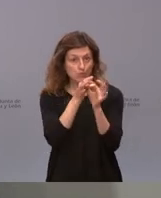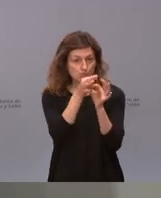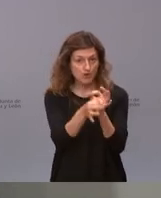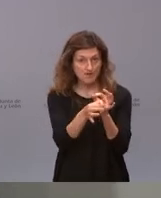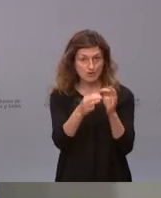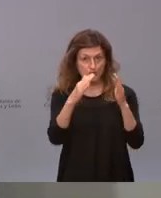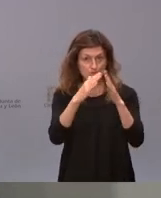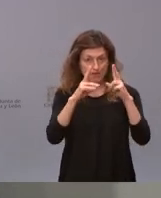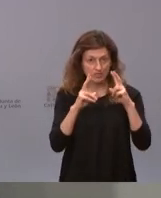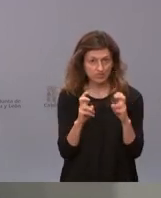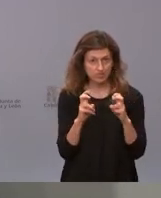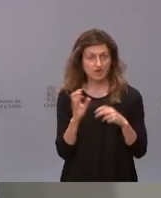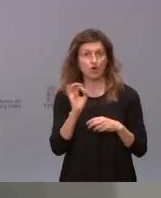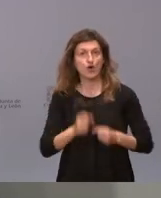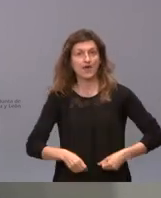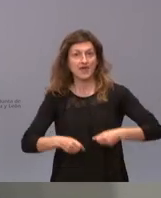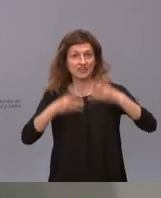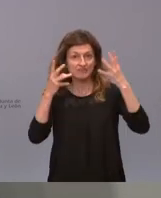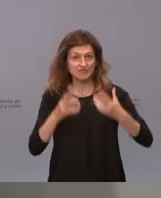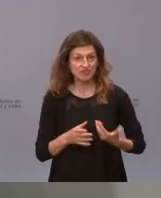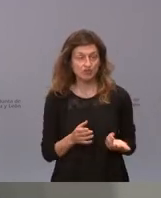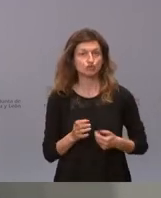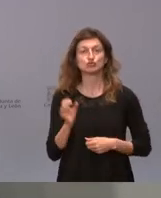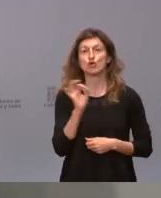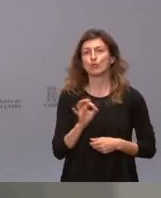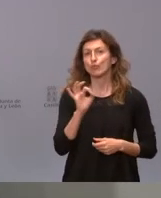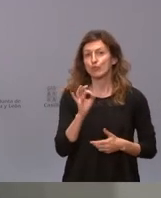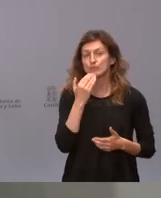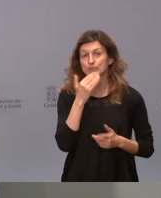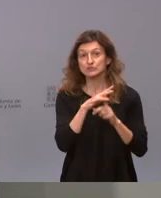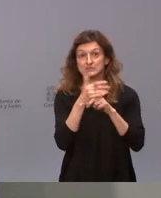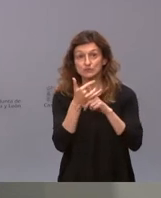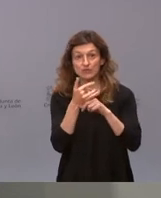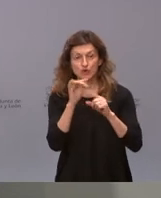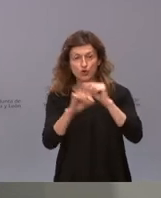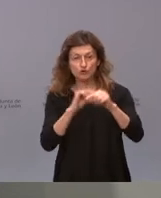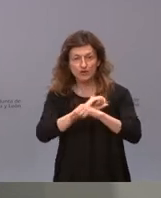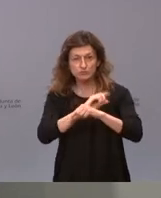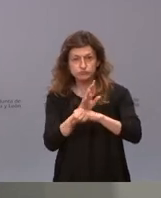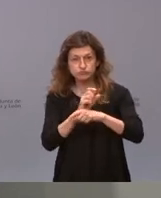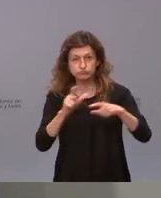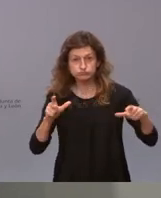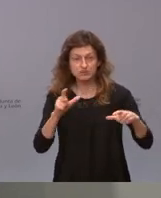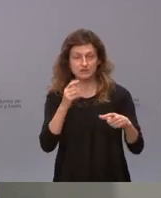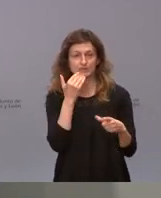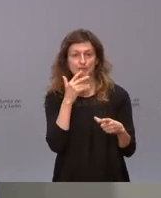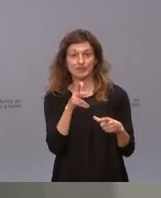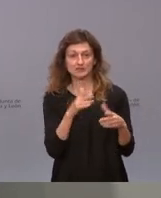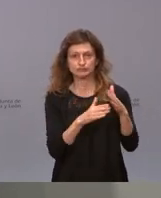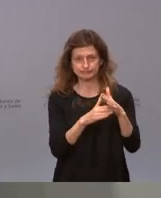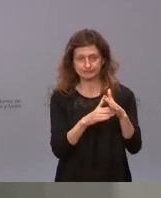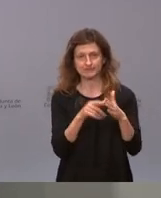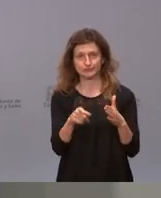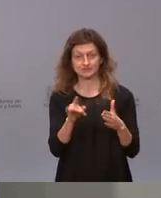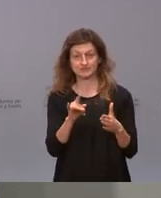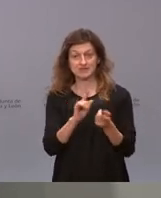o en edificios o cuando hay una situación de contagio en la que se suspende ese derecho en